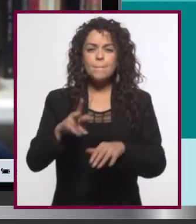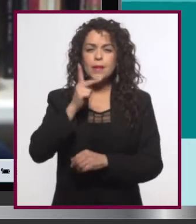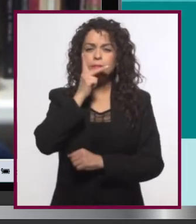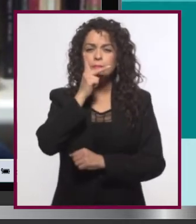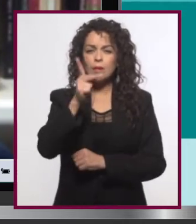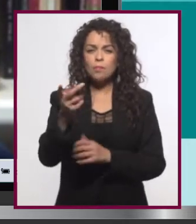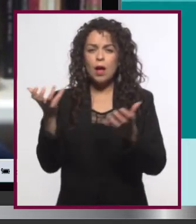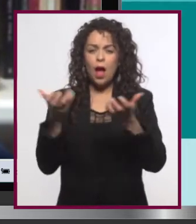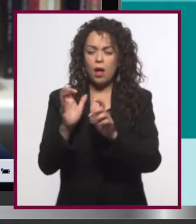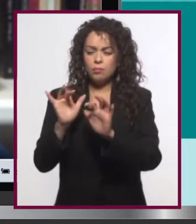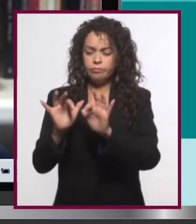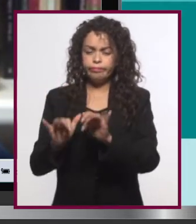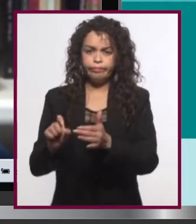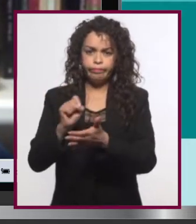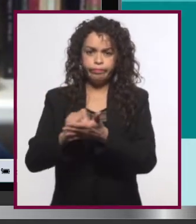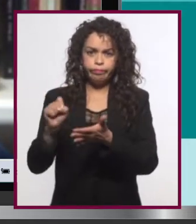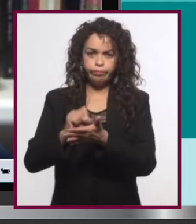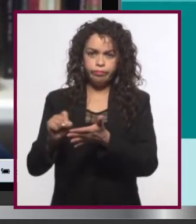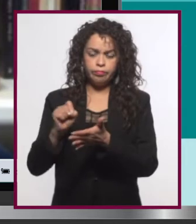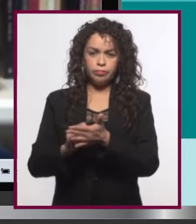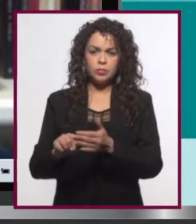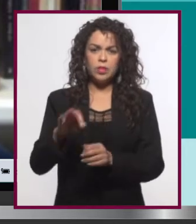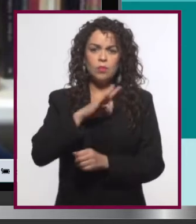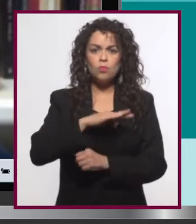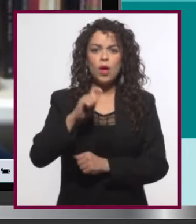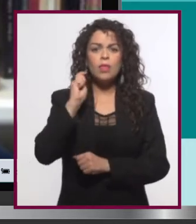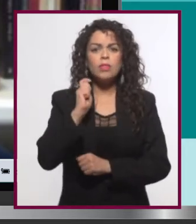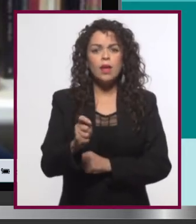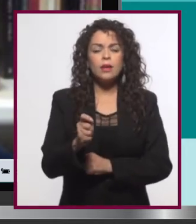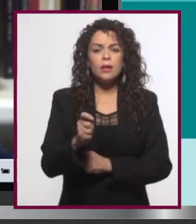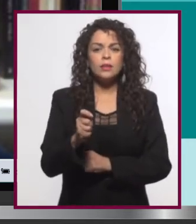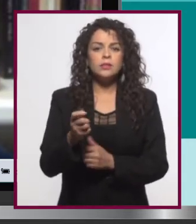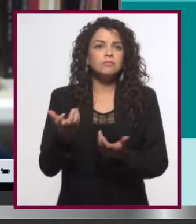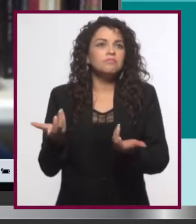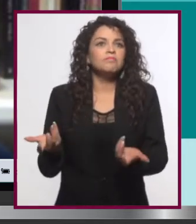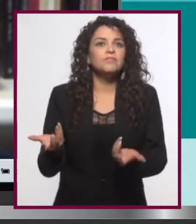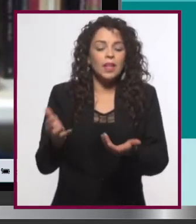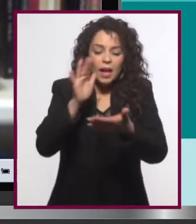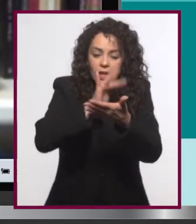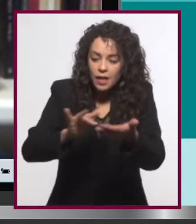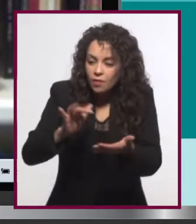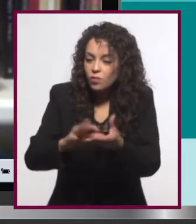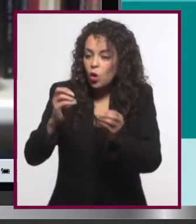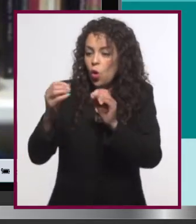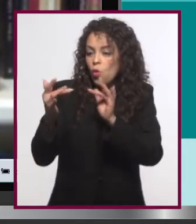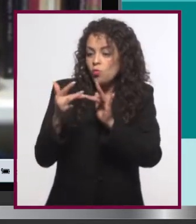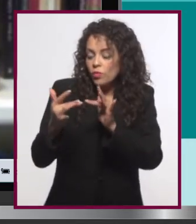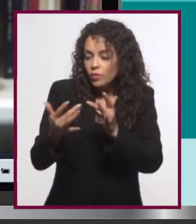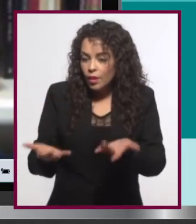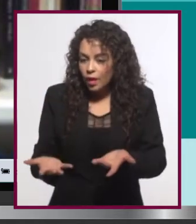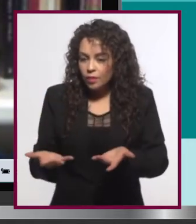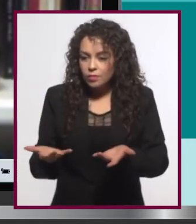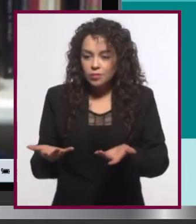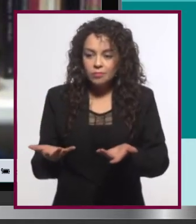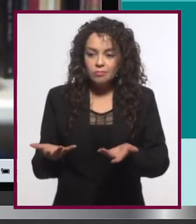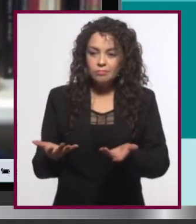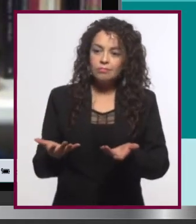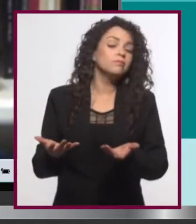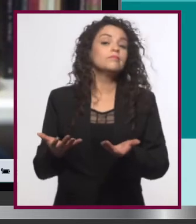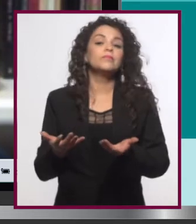palabras escritas te pueden llevar como a ciertos tipos de contacto, ciertos tipos de lectura que no te lleva